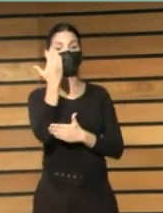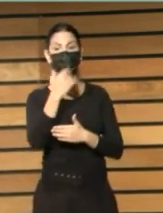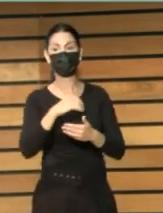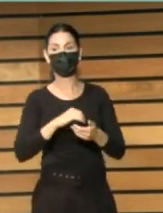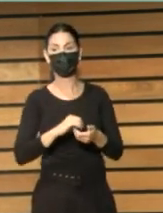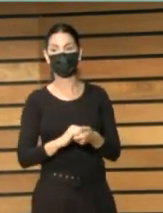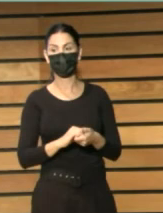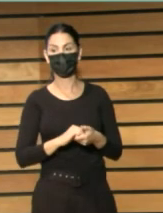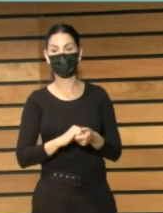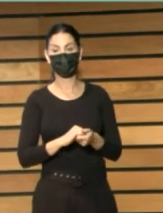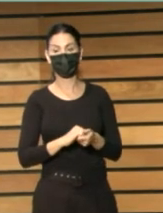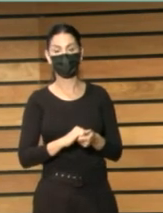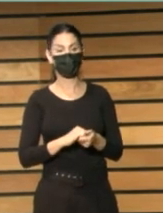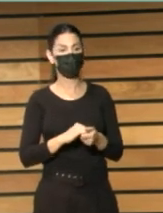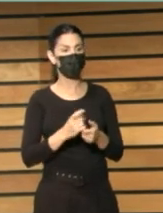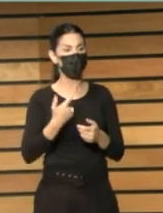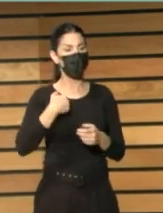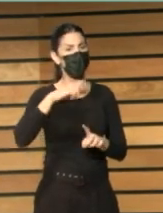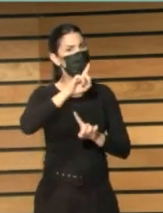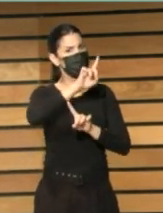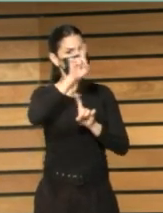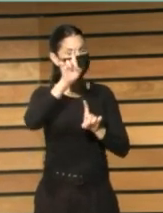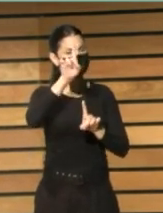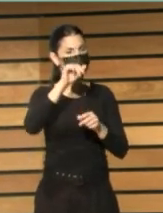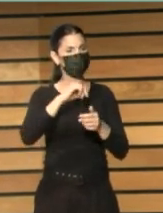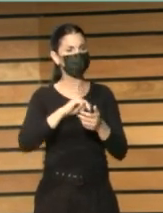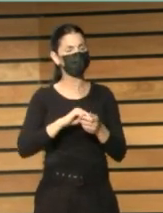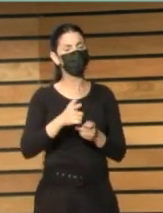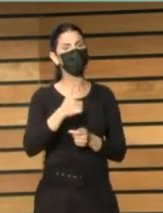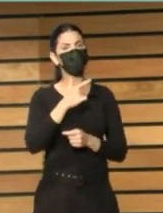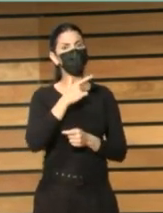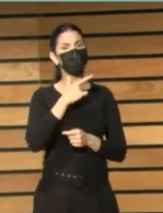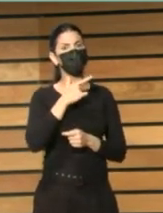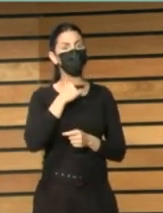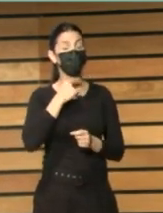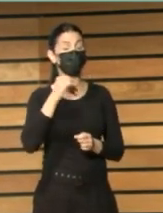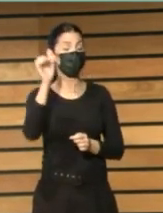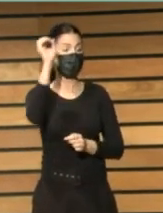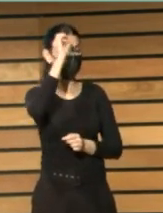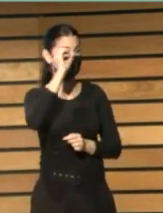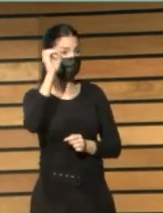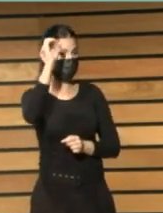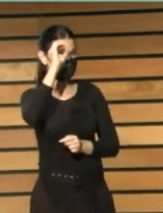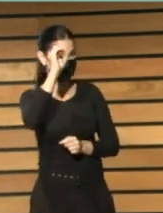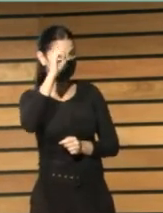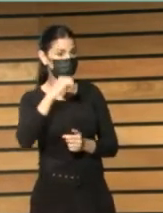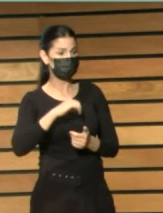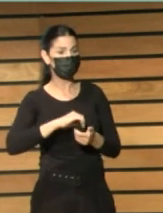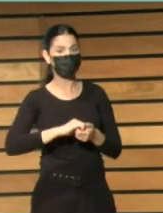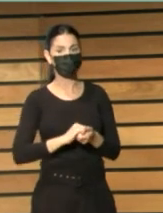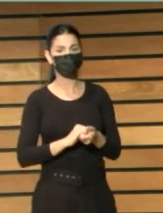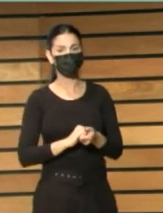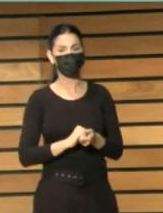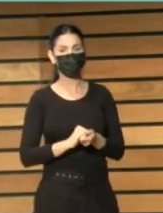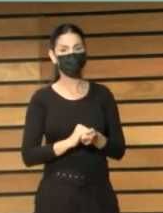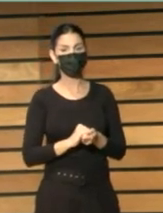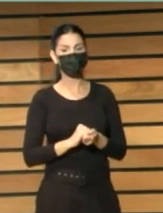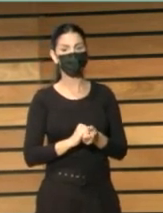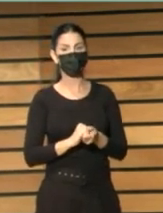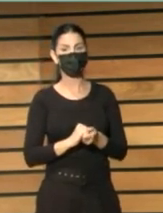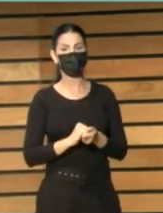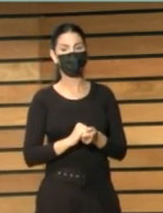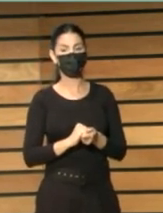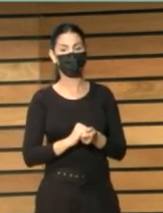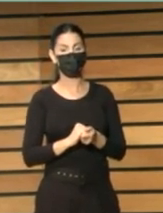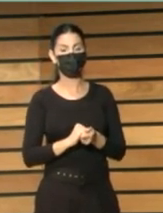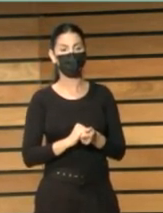surge una pregunta me gustaría saber la opinión sobre cómo se podría articular todas